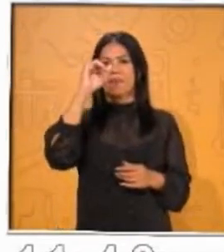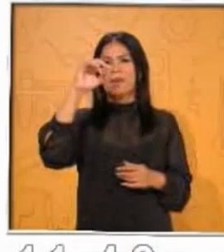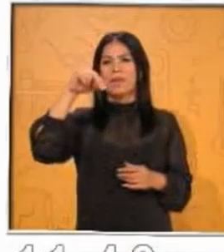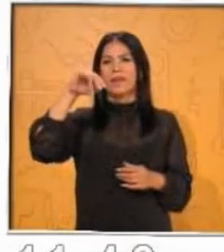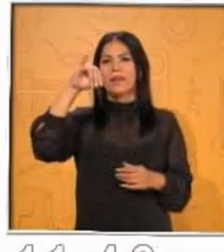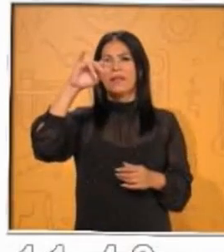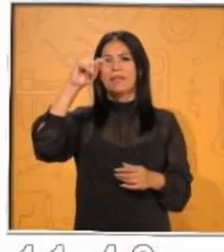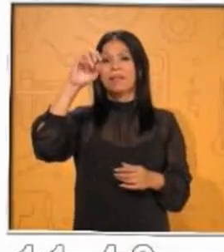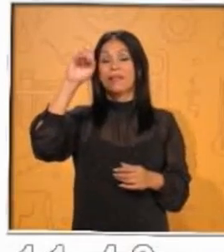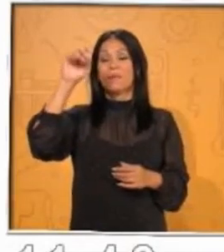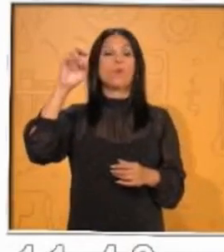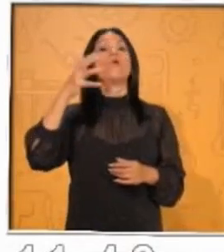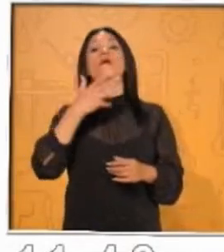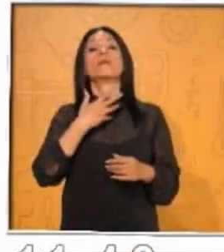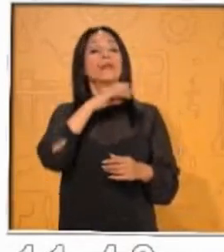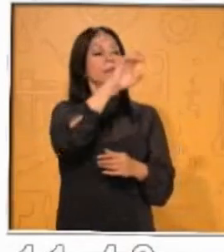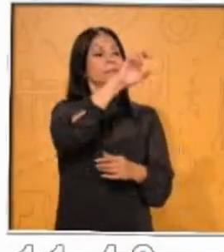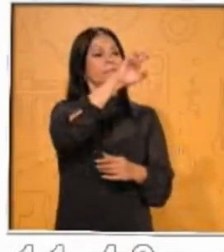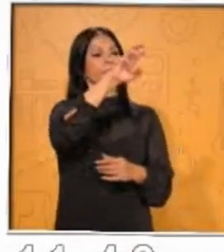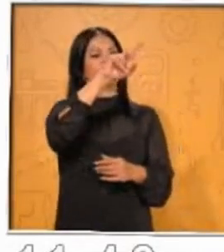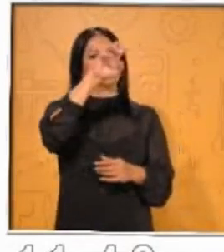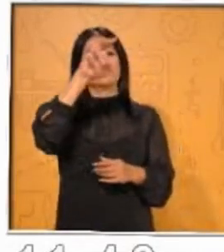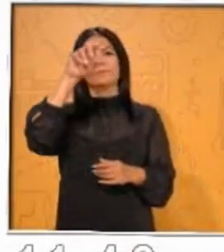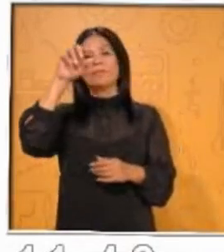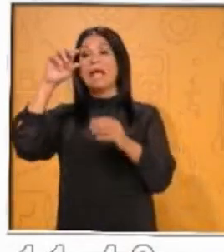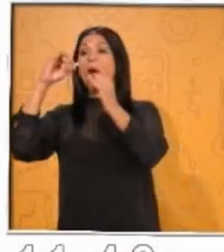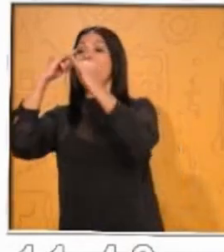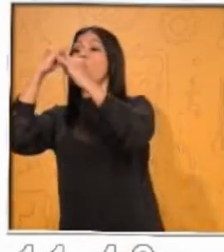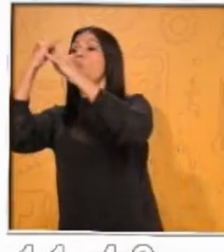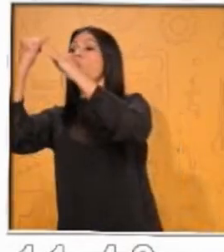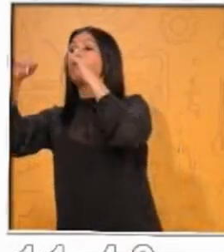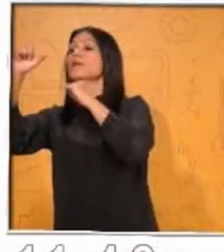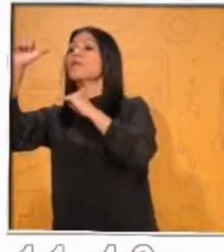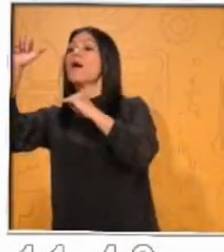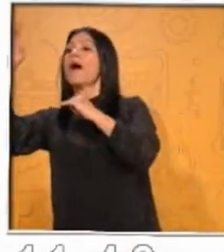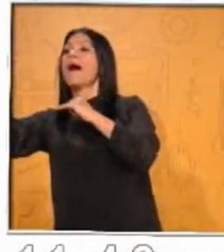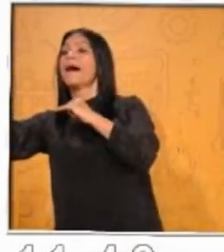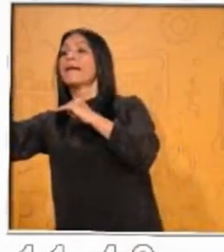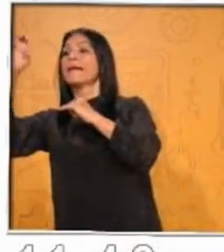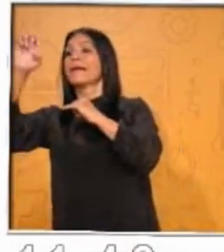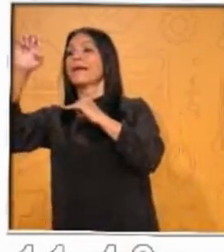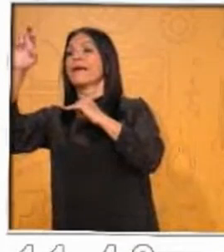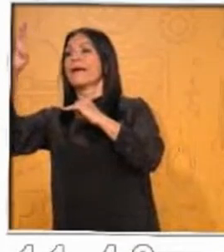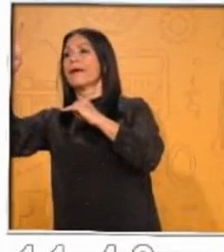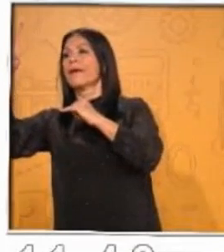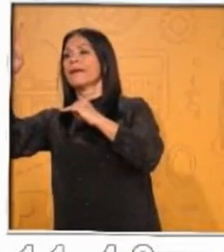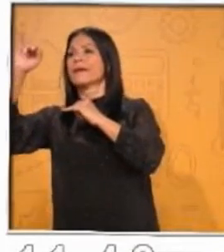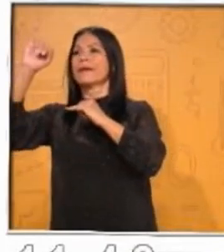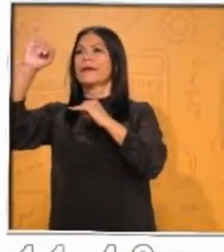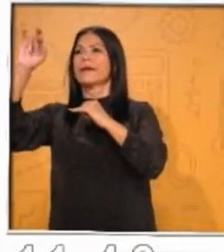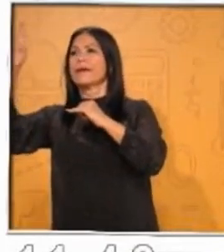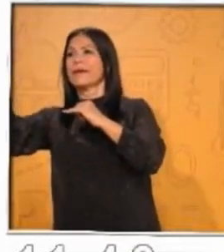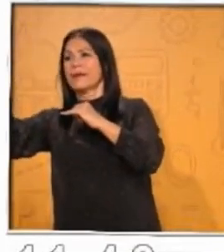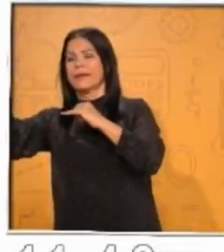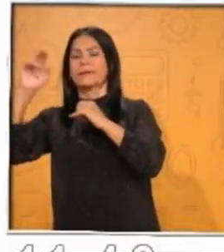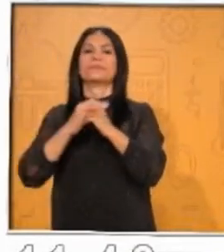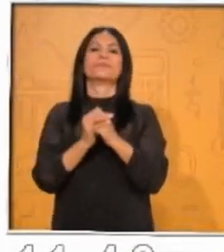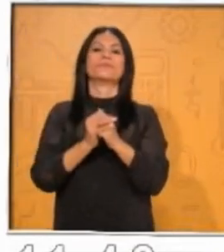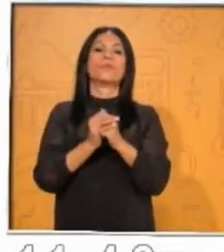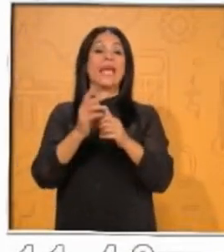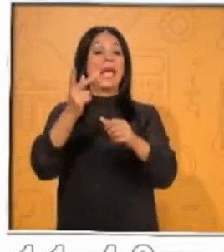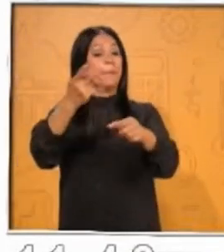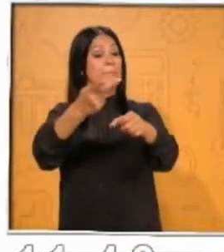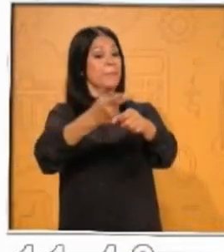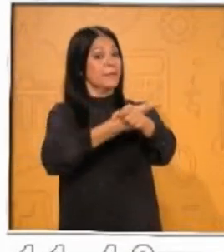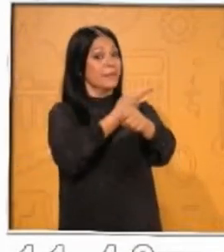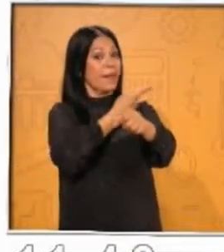termina en ar, er, ir. Y el pretérito y el futuro van acentuadas en